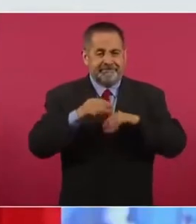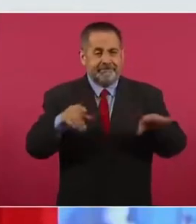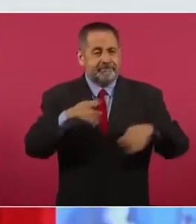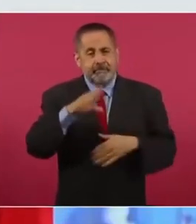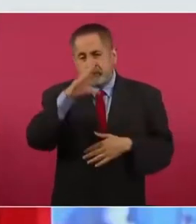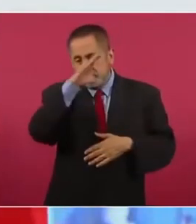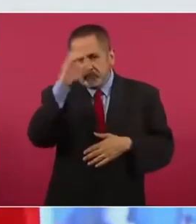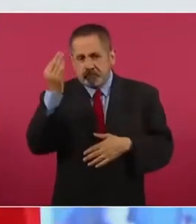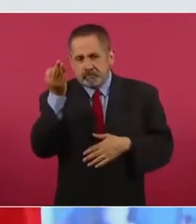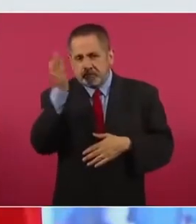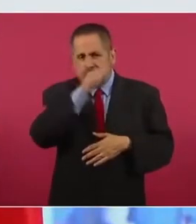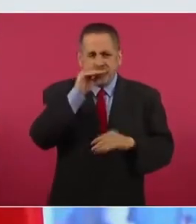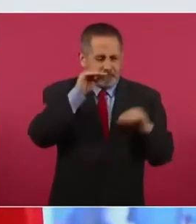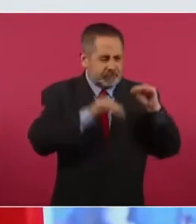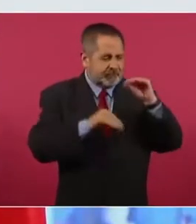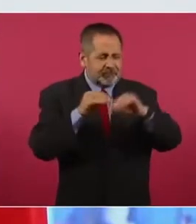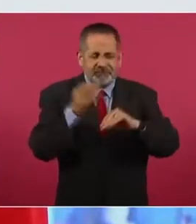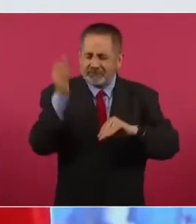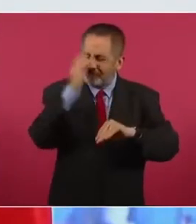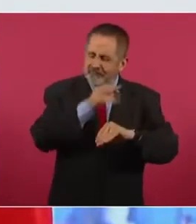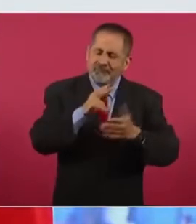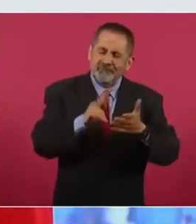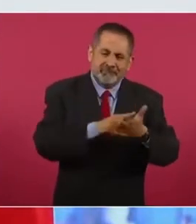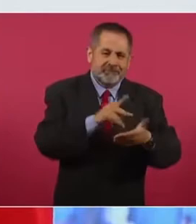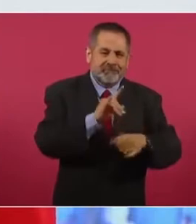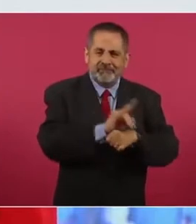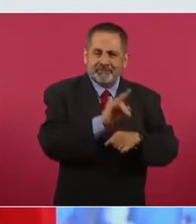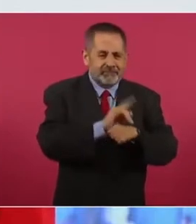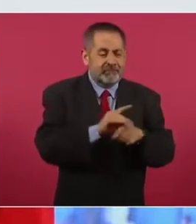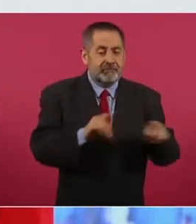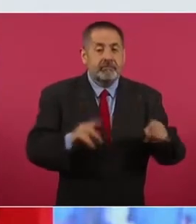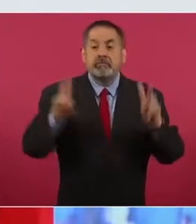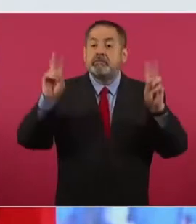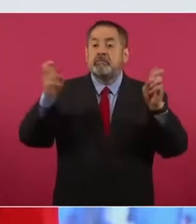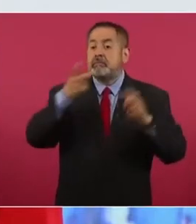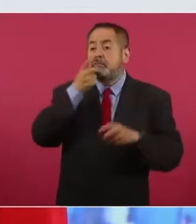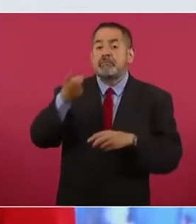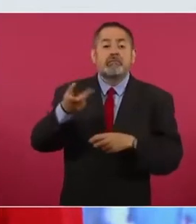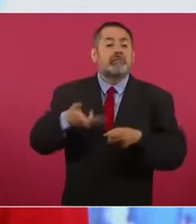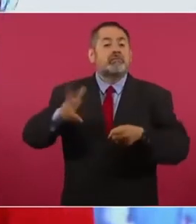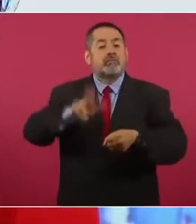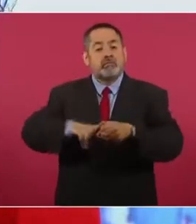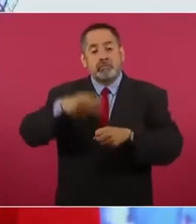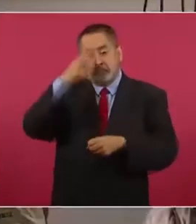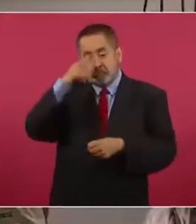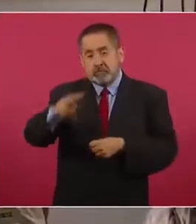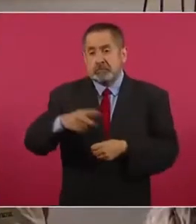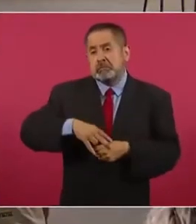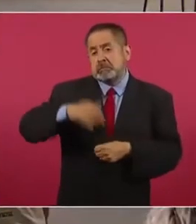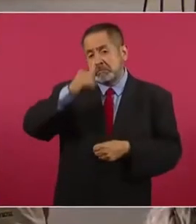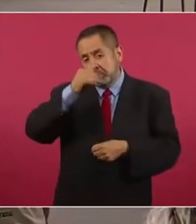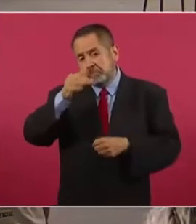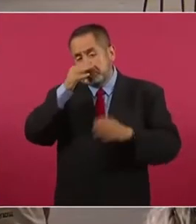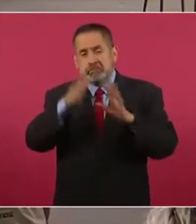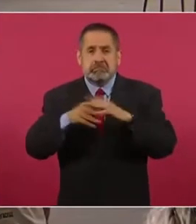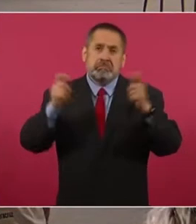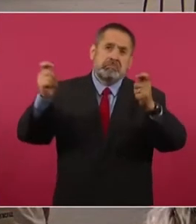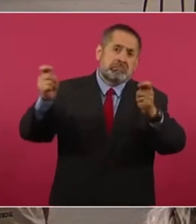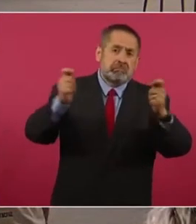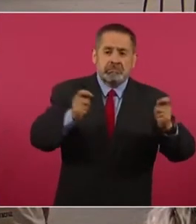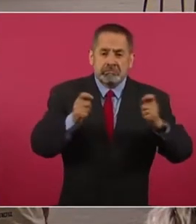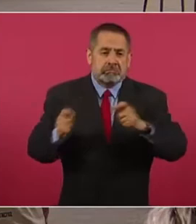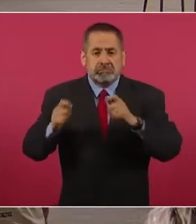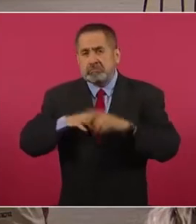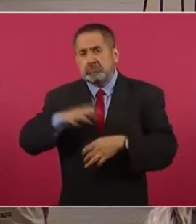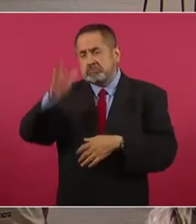fotomontaje que supuestamente mostraba a los médicos de un hospital de México que se manifestaban con carteles en los